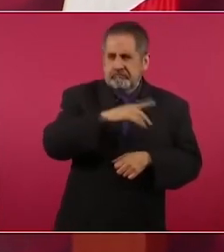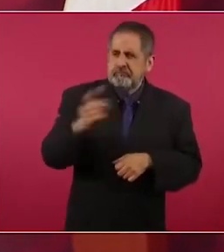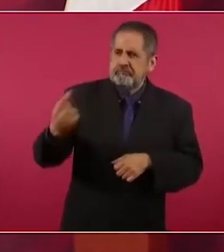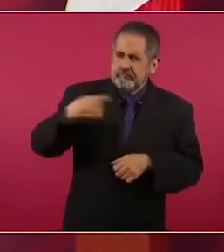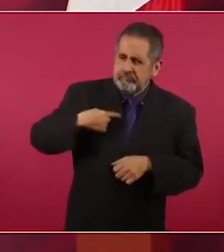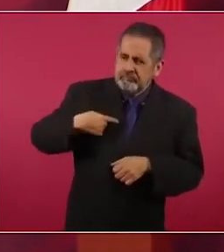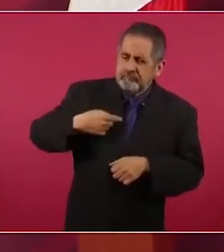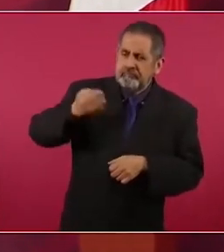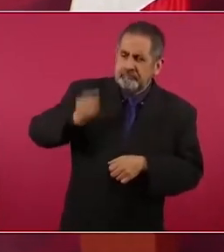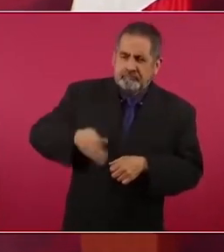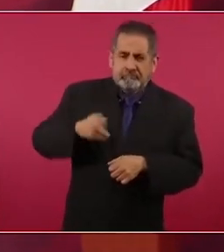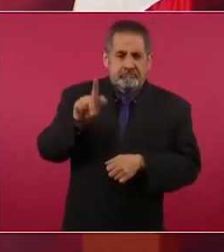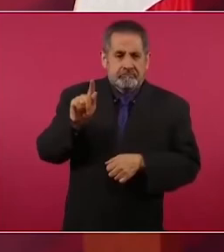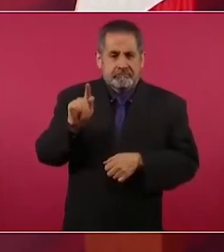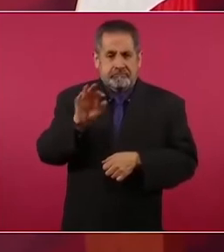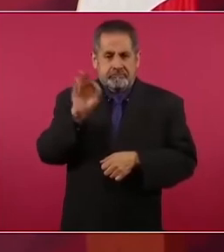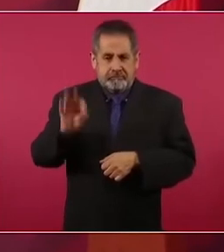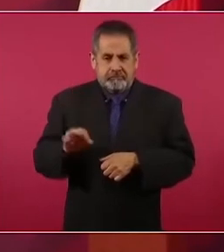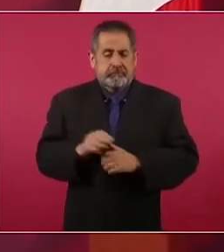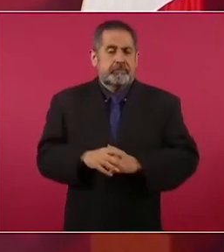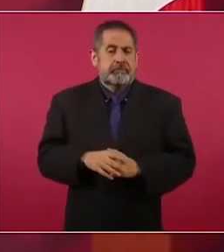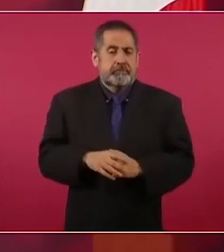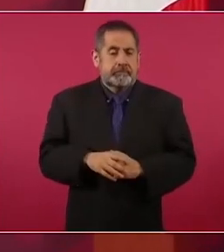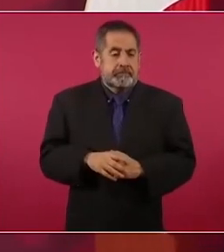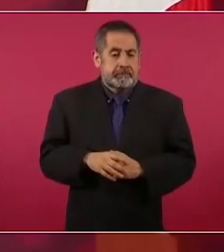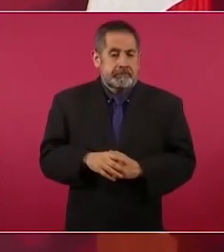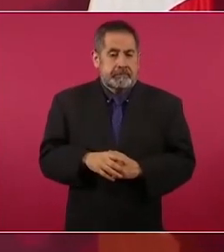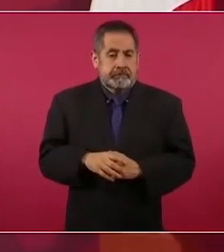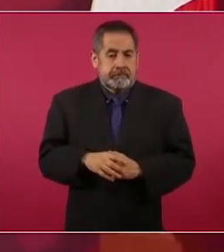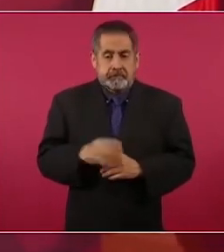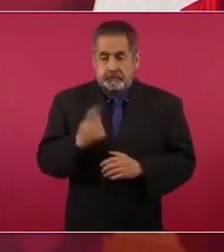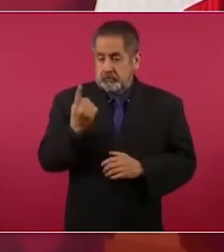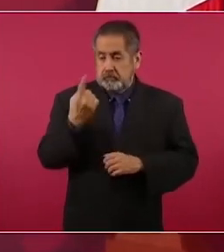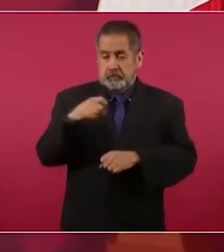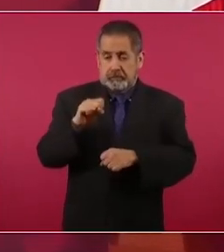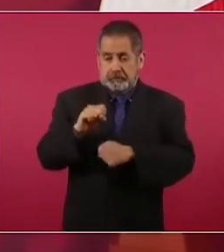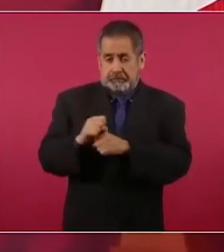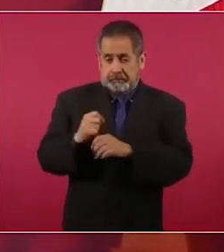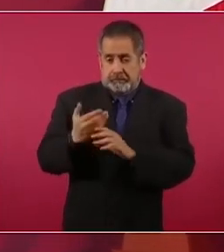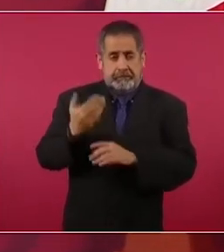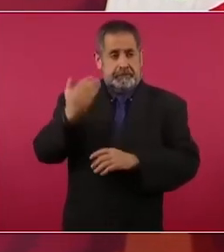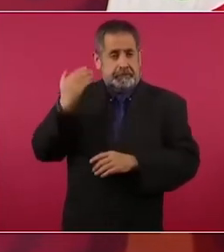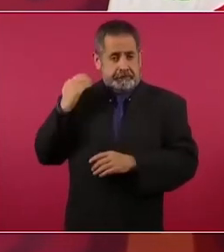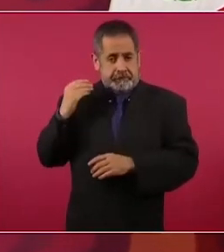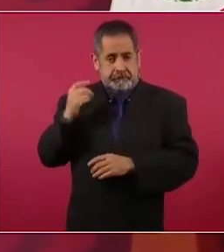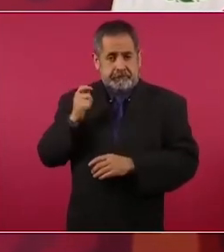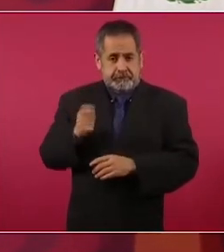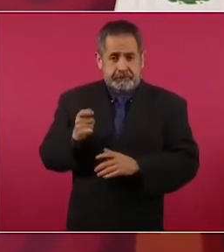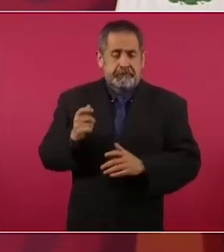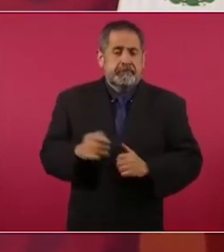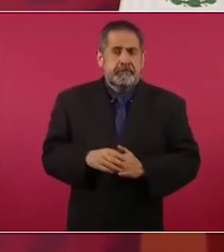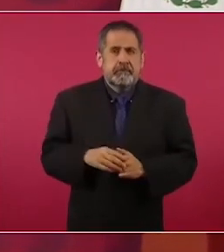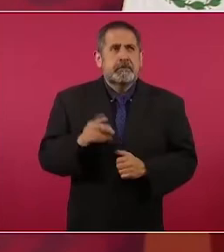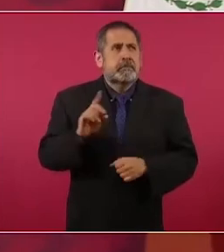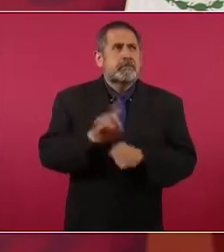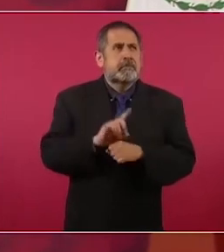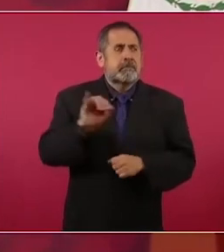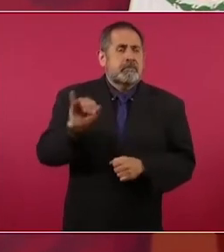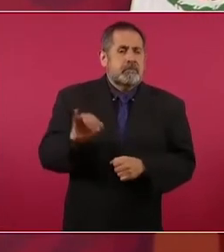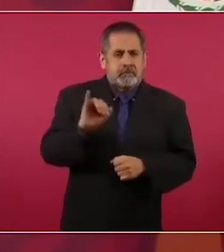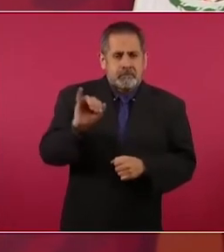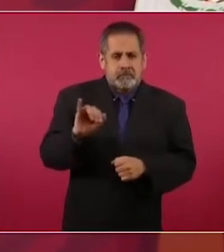Y luego, antes, la semana pasada, el jueves